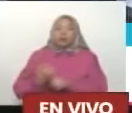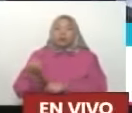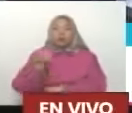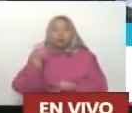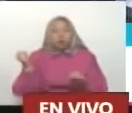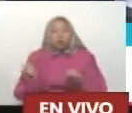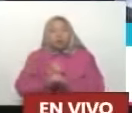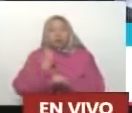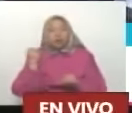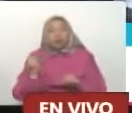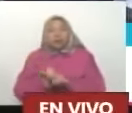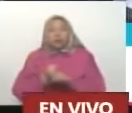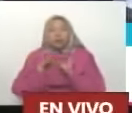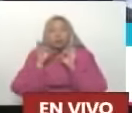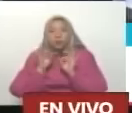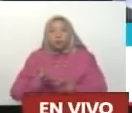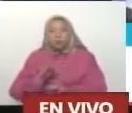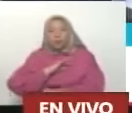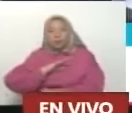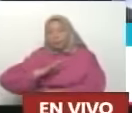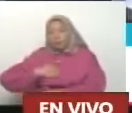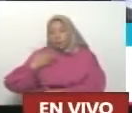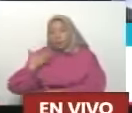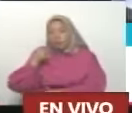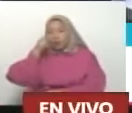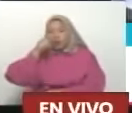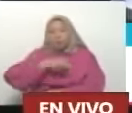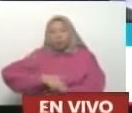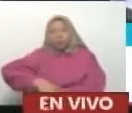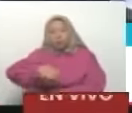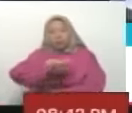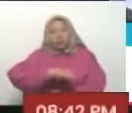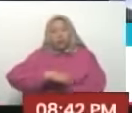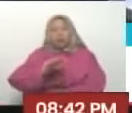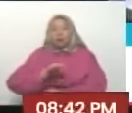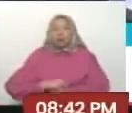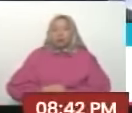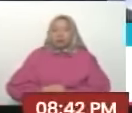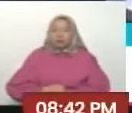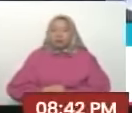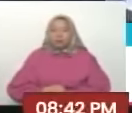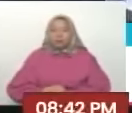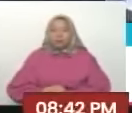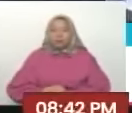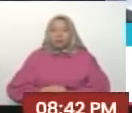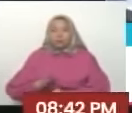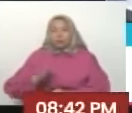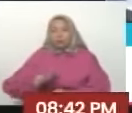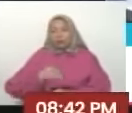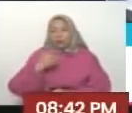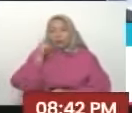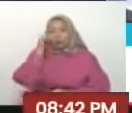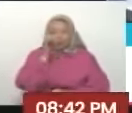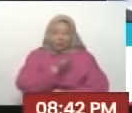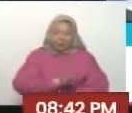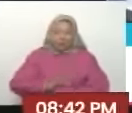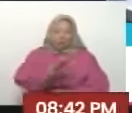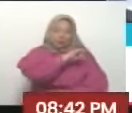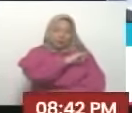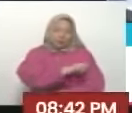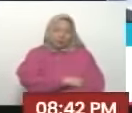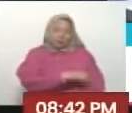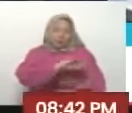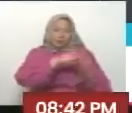un trabajón Joder Poder Poder Poder Poder Poder